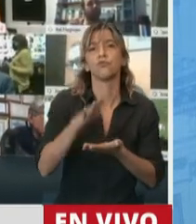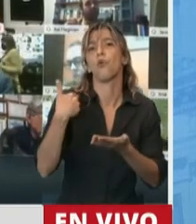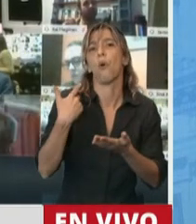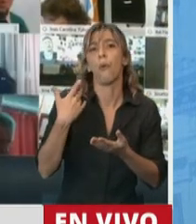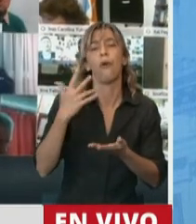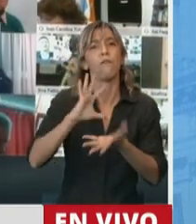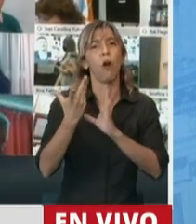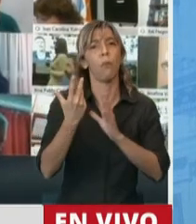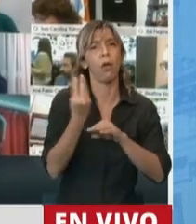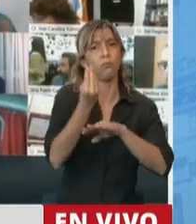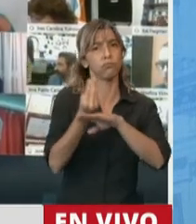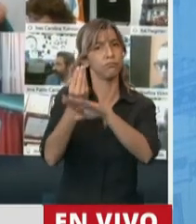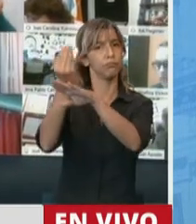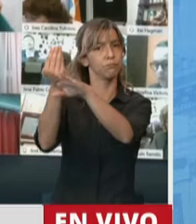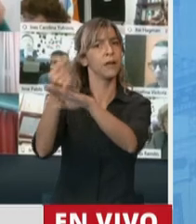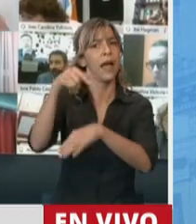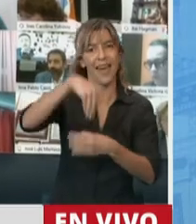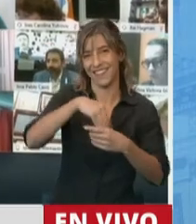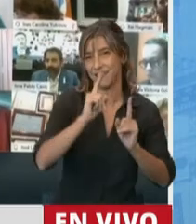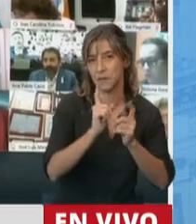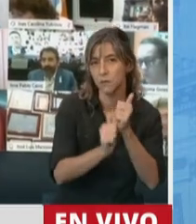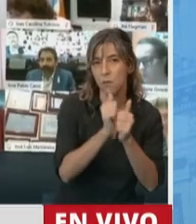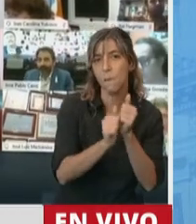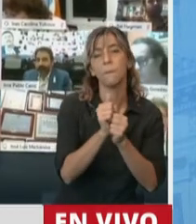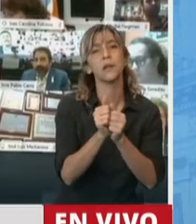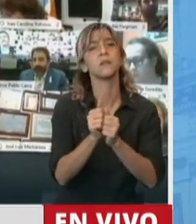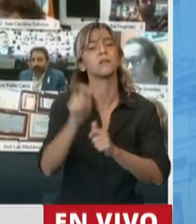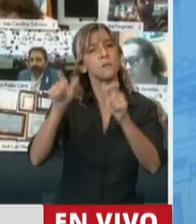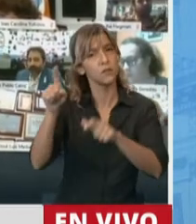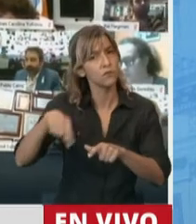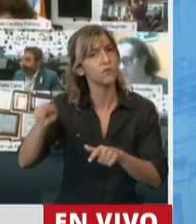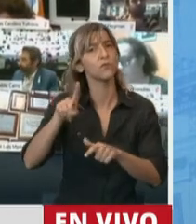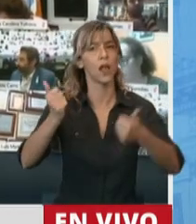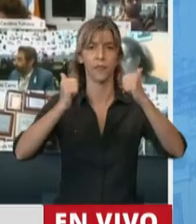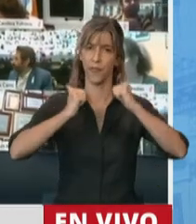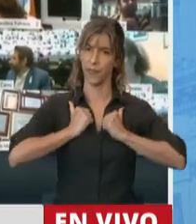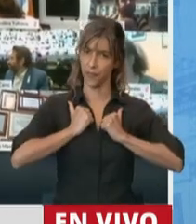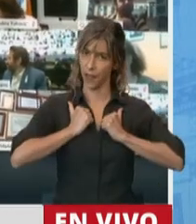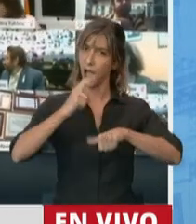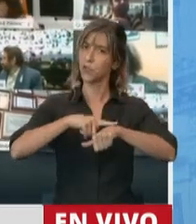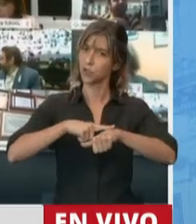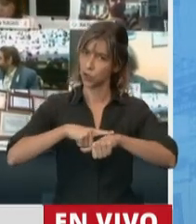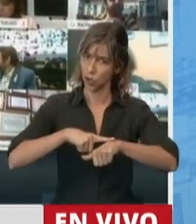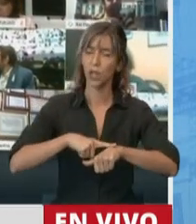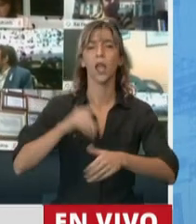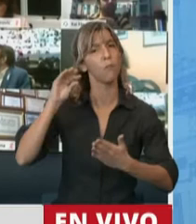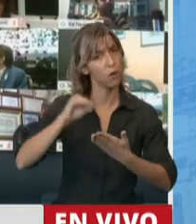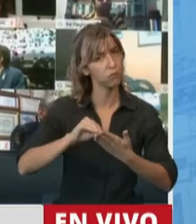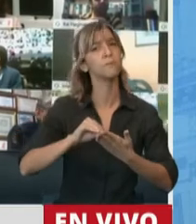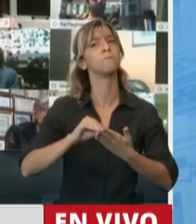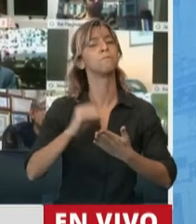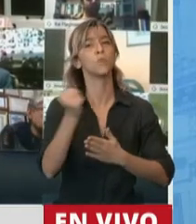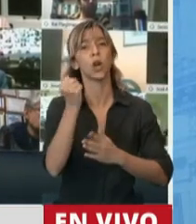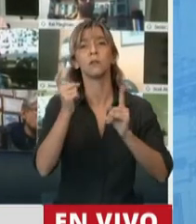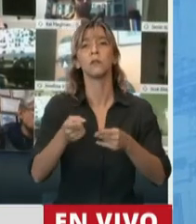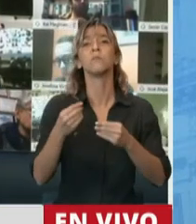en el derecho a la desconexión para garantizar el necesario descanso que tiene que tener el trabajador, en la reversibilidad, algo que nosotros consideramos